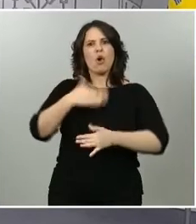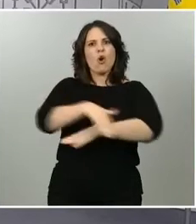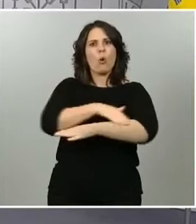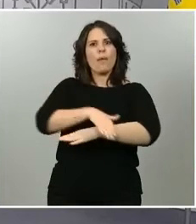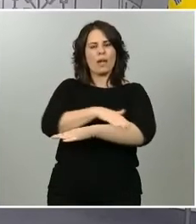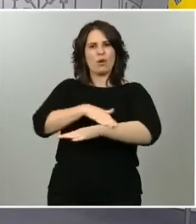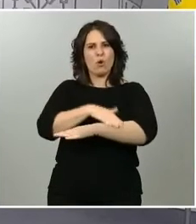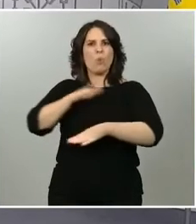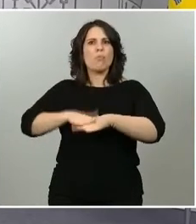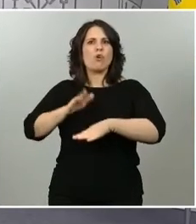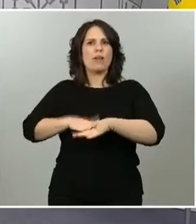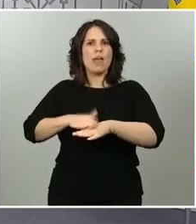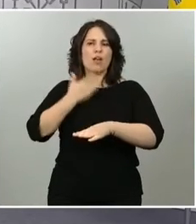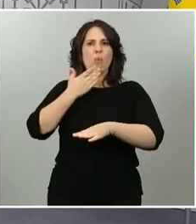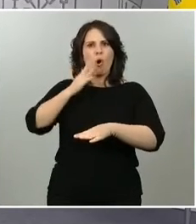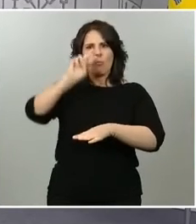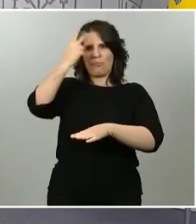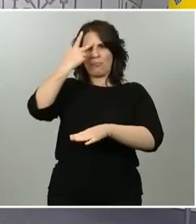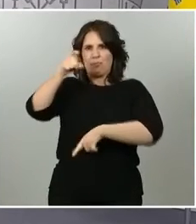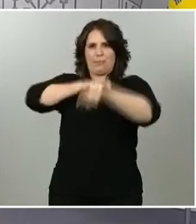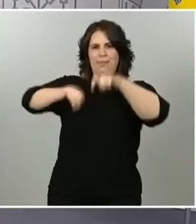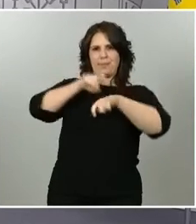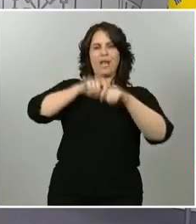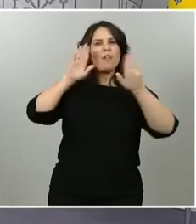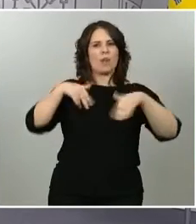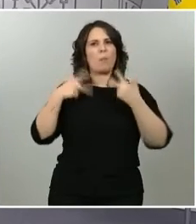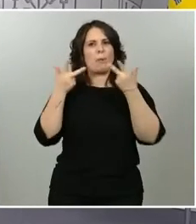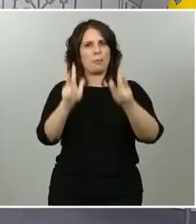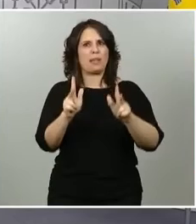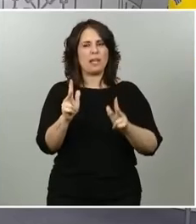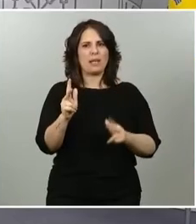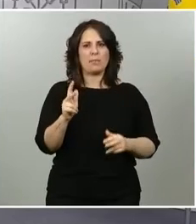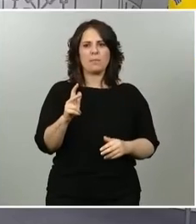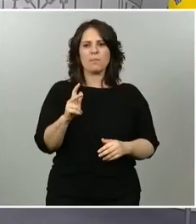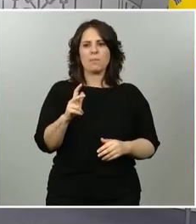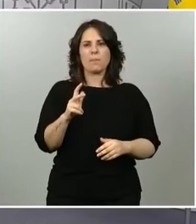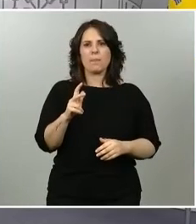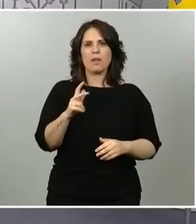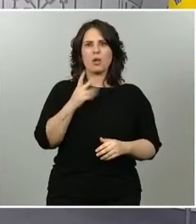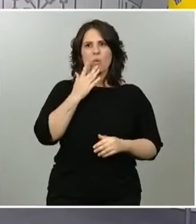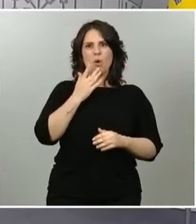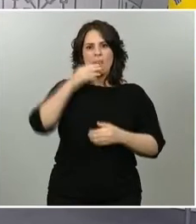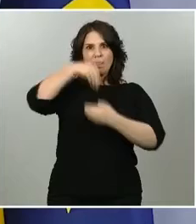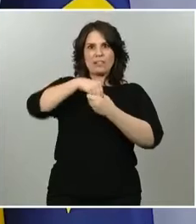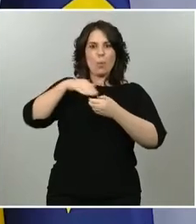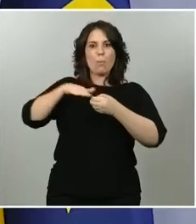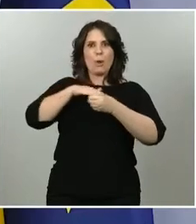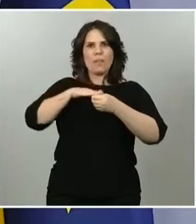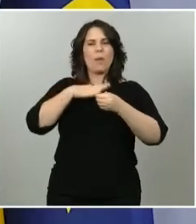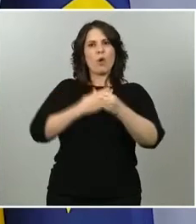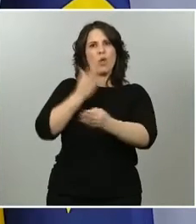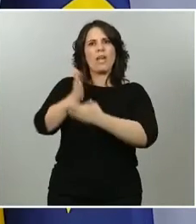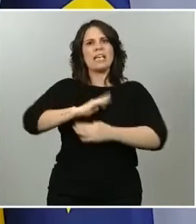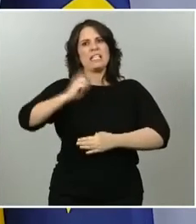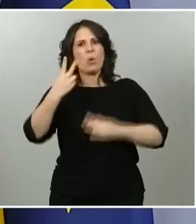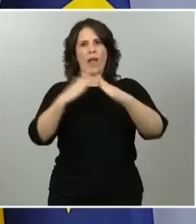permitió el traslado a una segunda residencia dentro de la provincia, en esta fase 1. Y